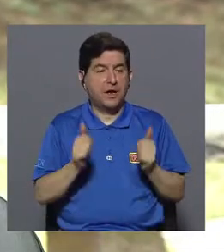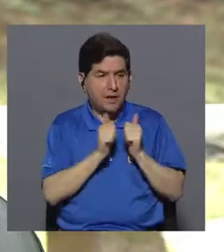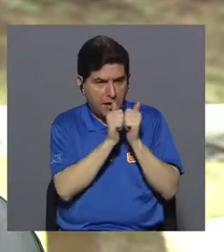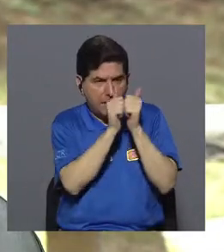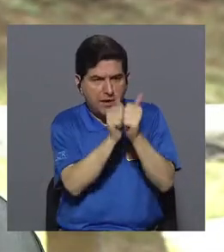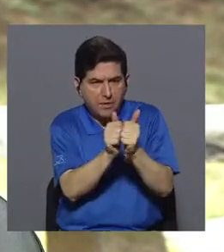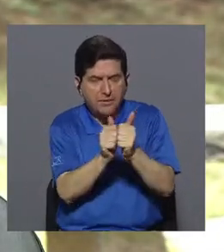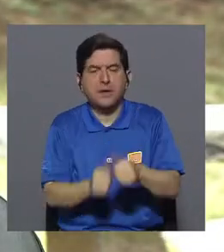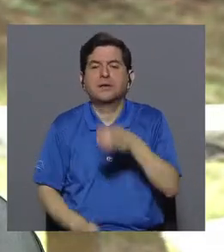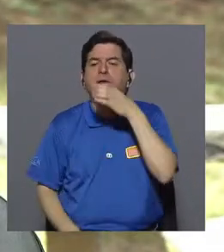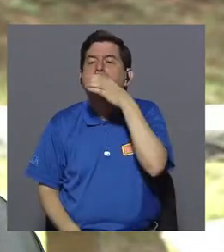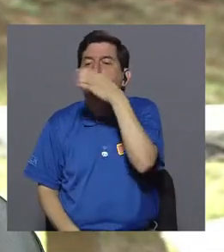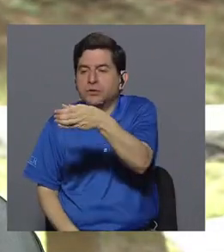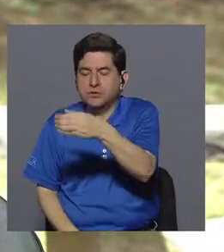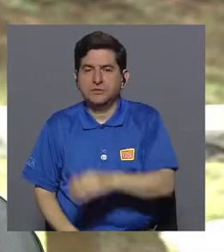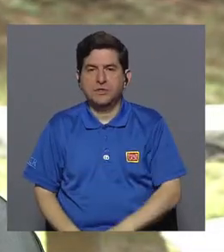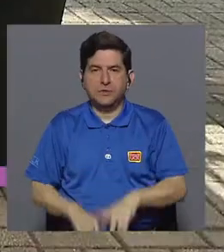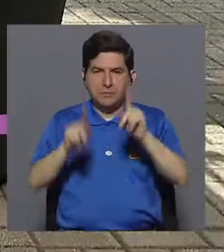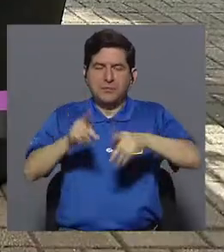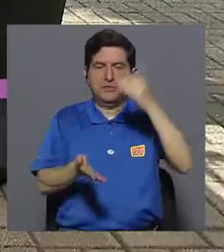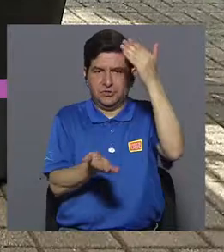y la consejería para que dejen de fumar.